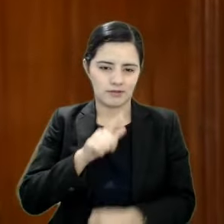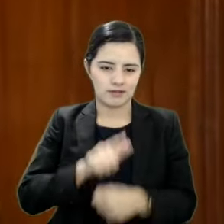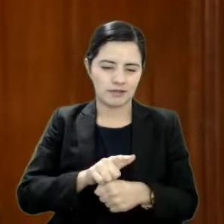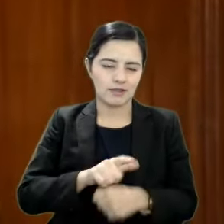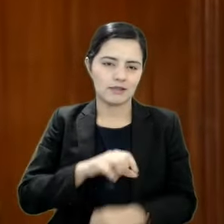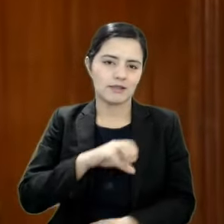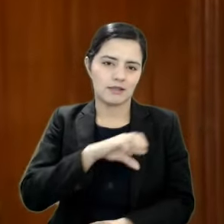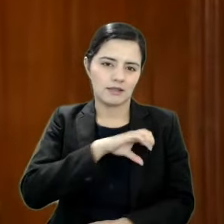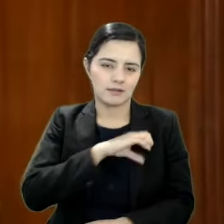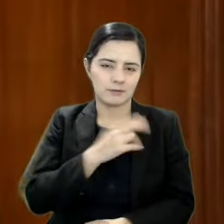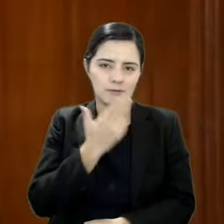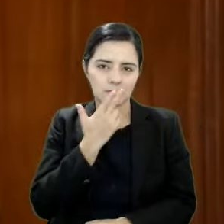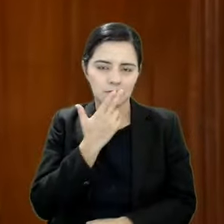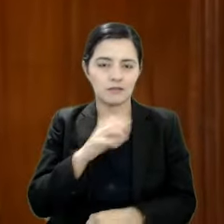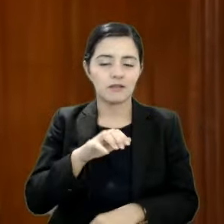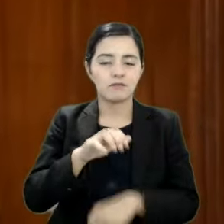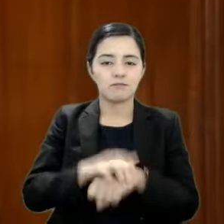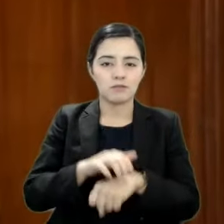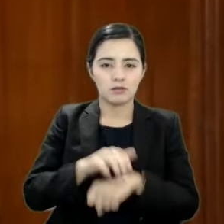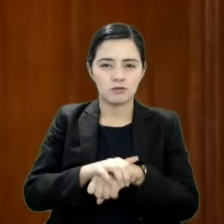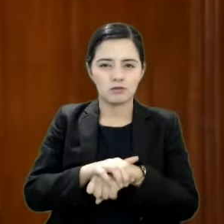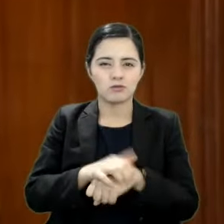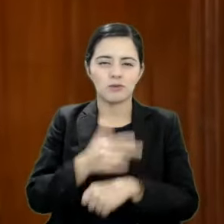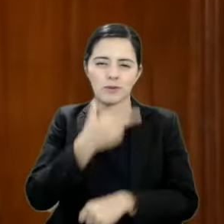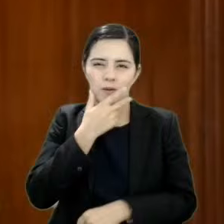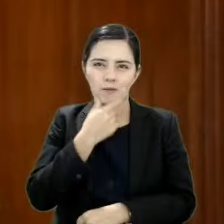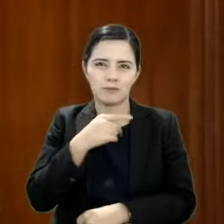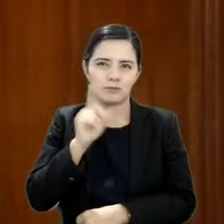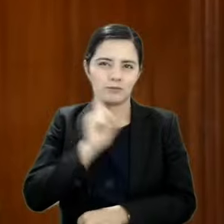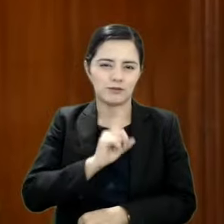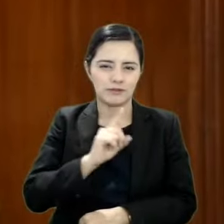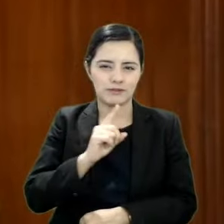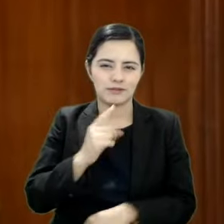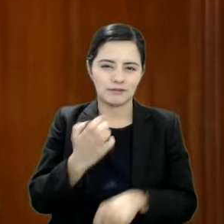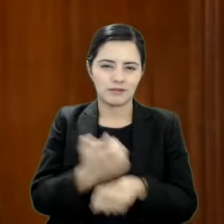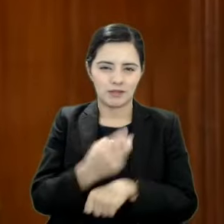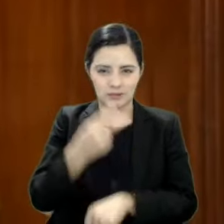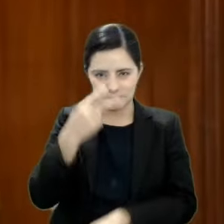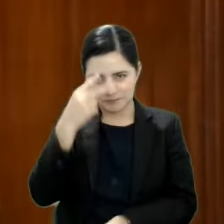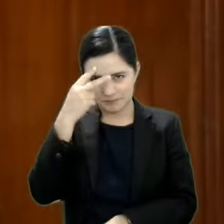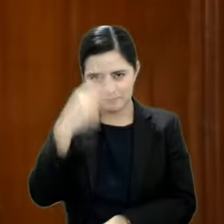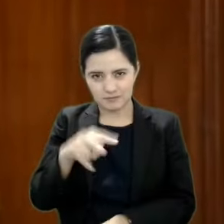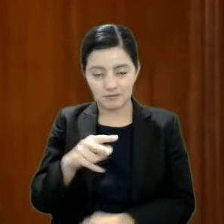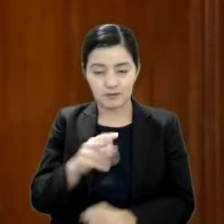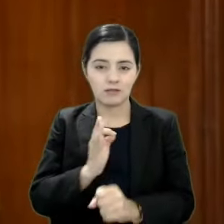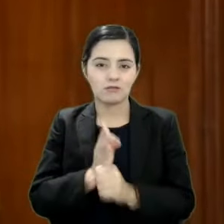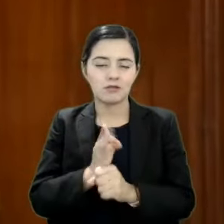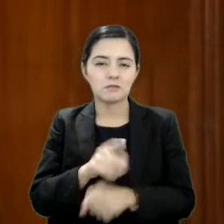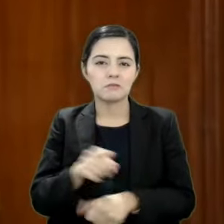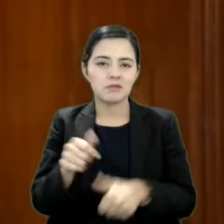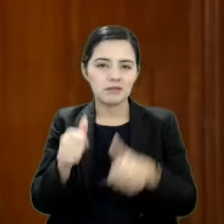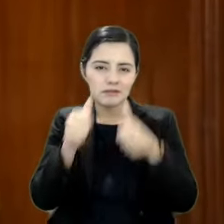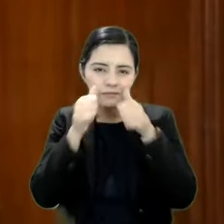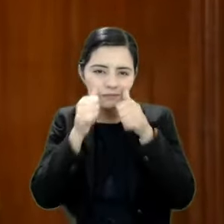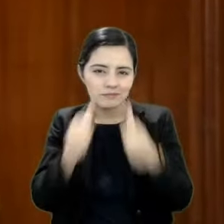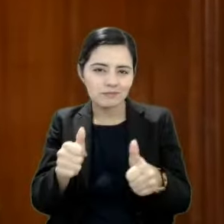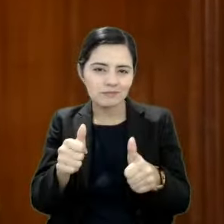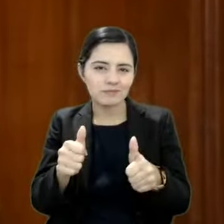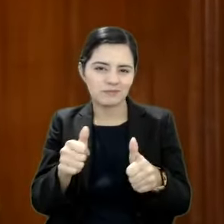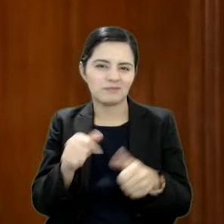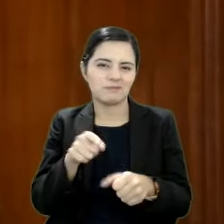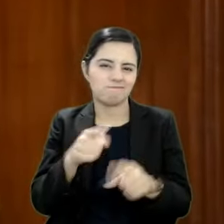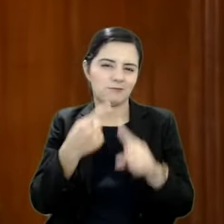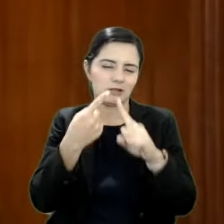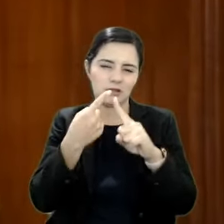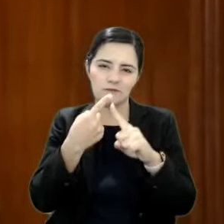a nuestras amigas y amigos mexiquenses que nos acompañan a través de los diferentes medios de